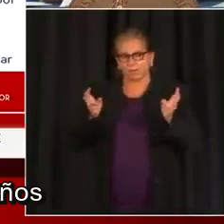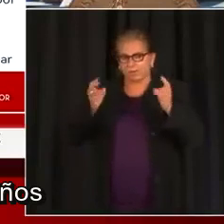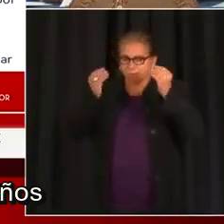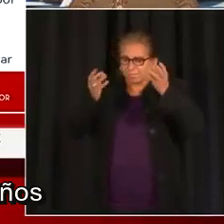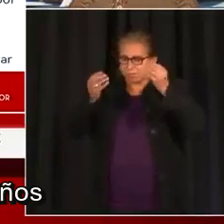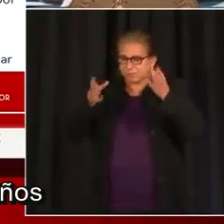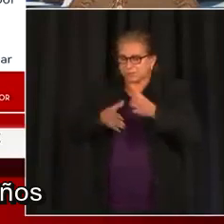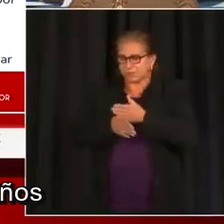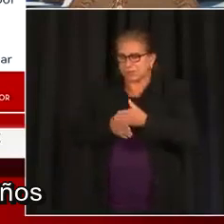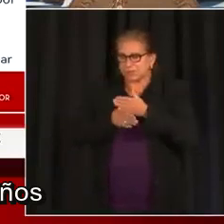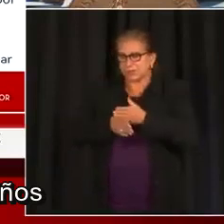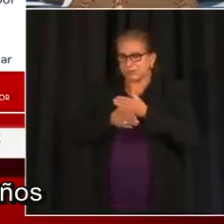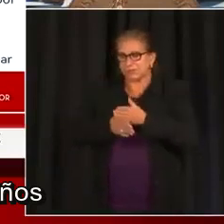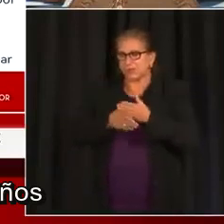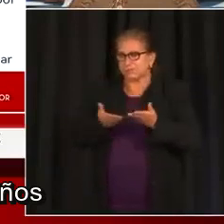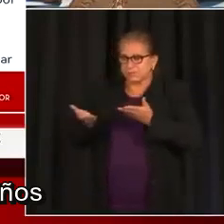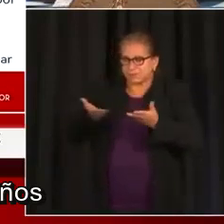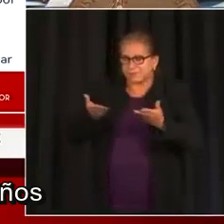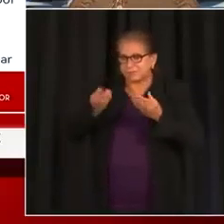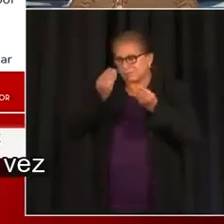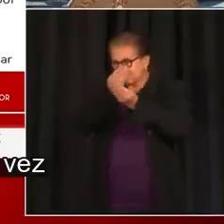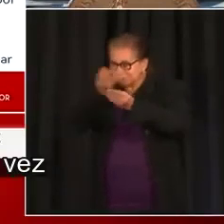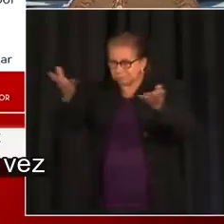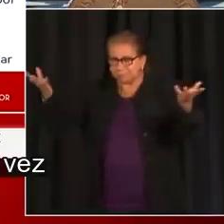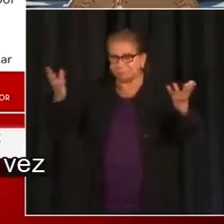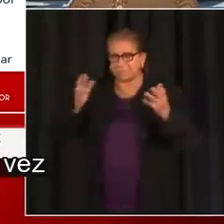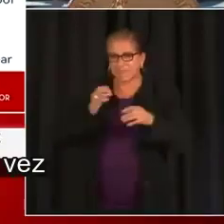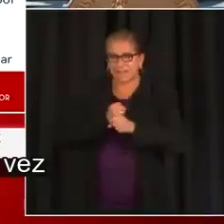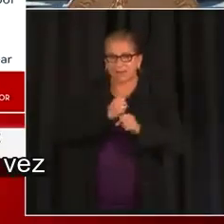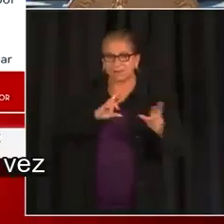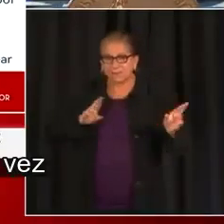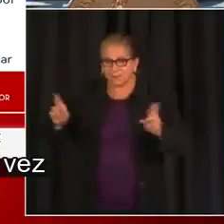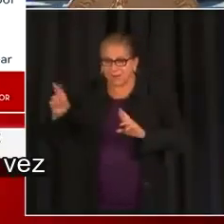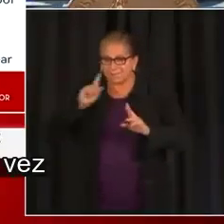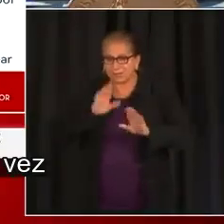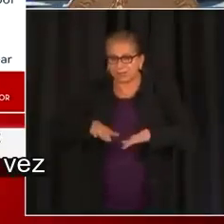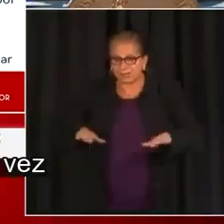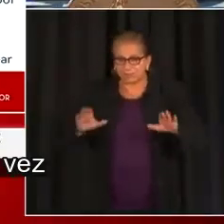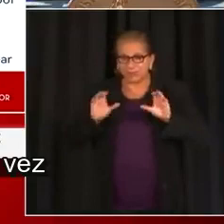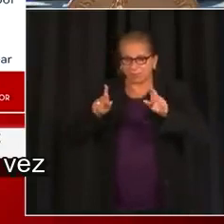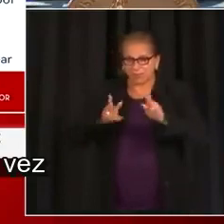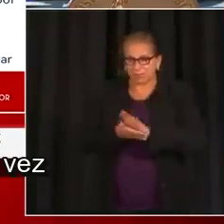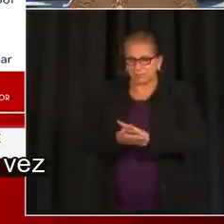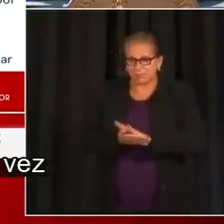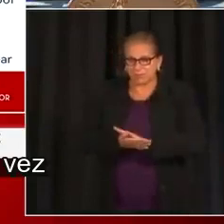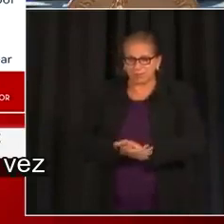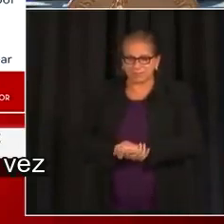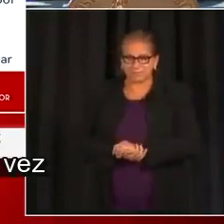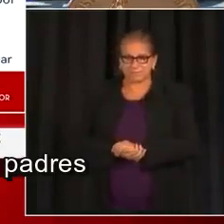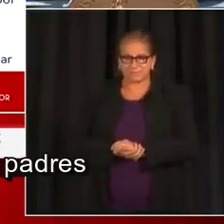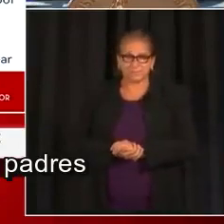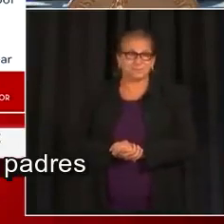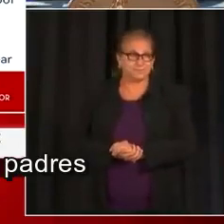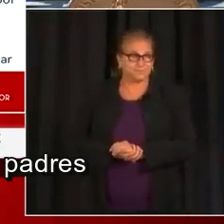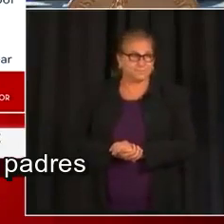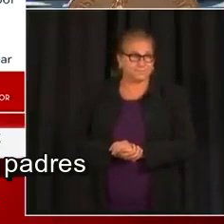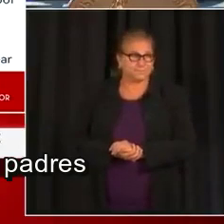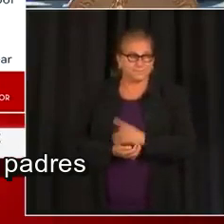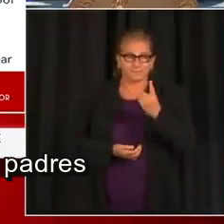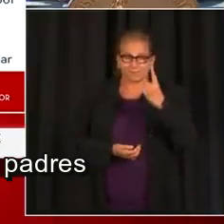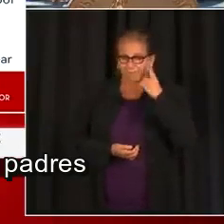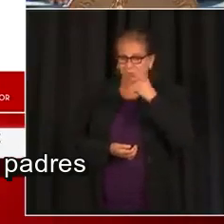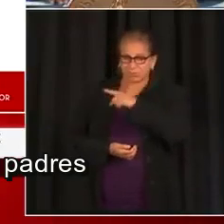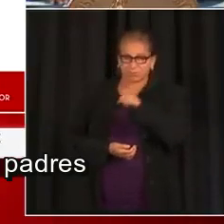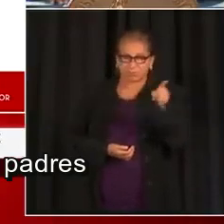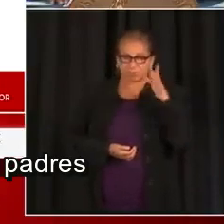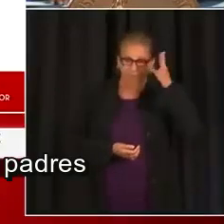esto es para los niños que van a regresar por primera vez al edificio y también para otros. Así que es muy importante